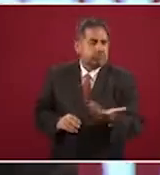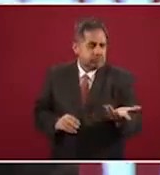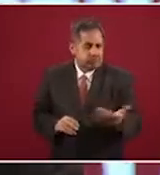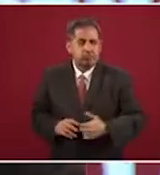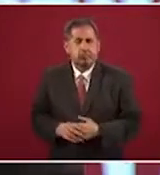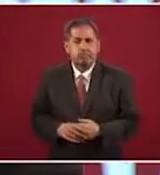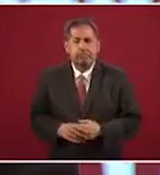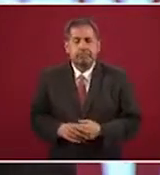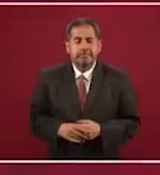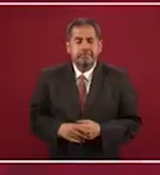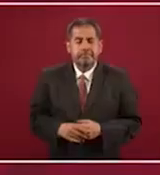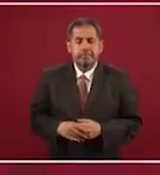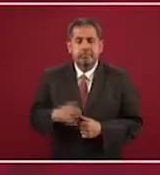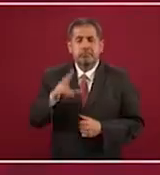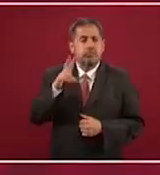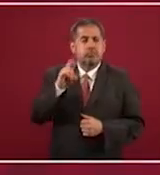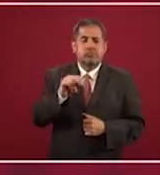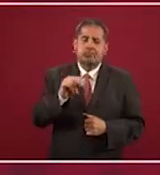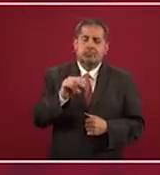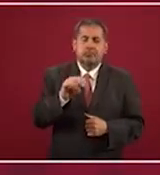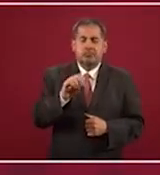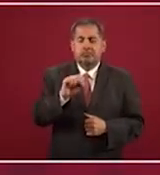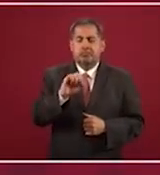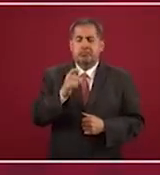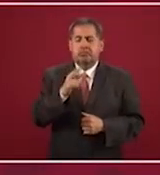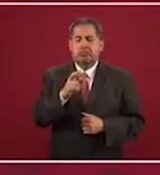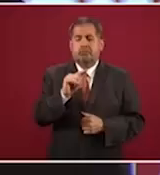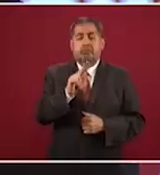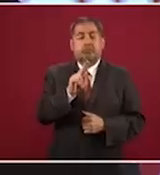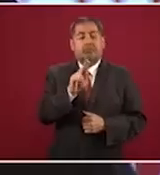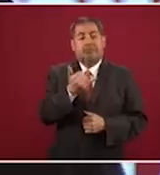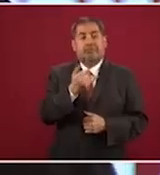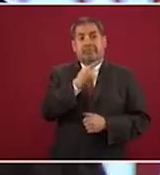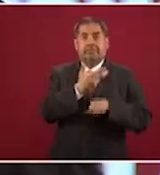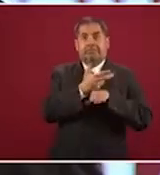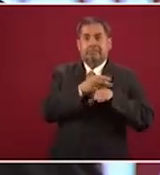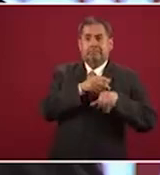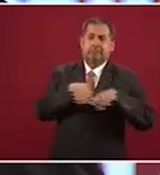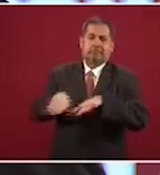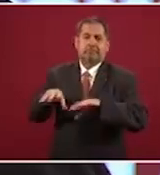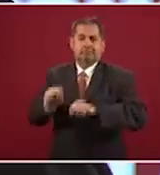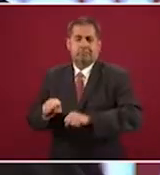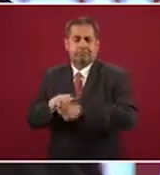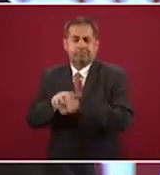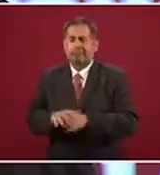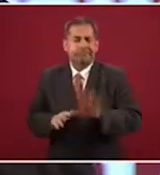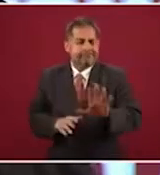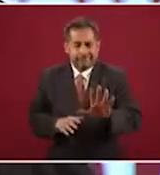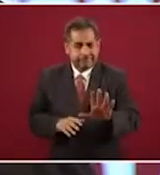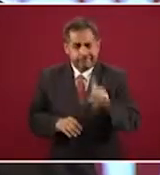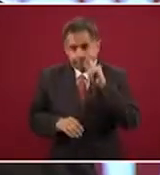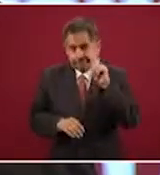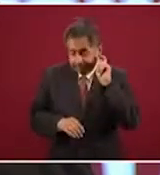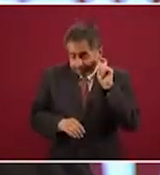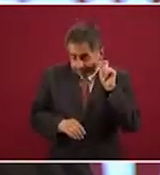No hemos securitizado, al contrario, hemos introducido el criterio de desarrollo. Hoy en día